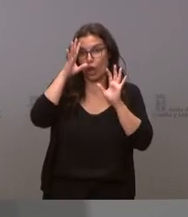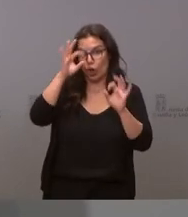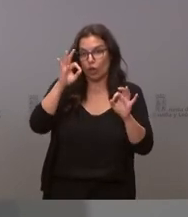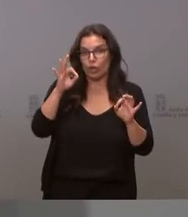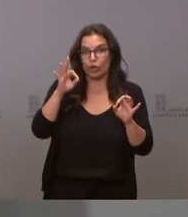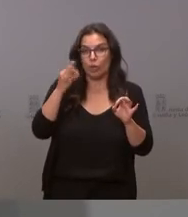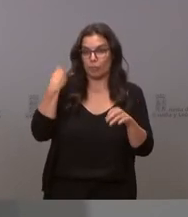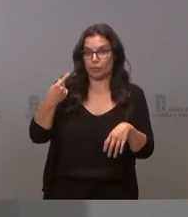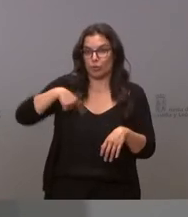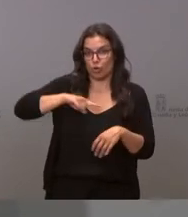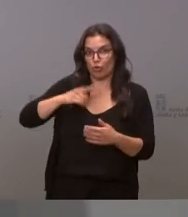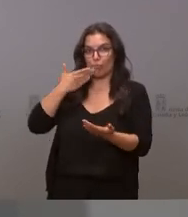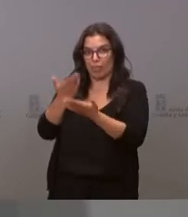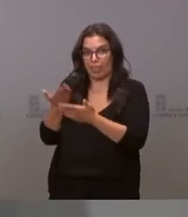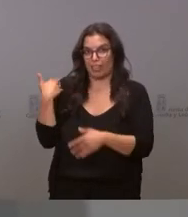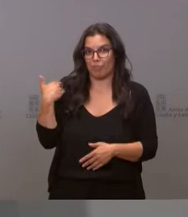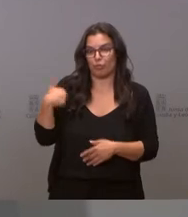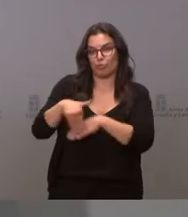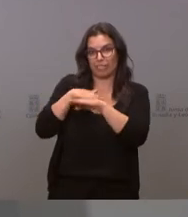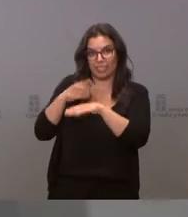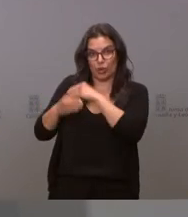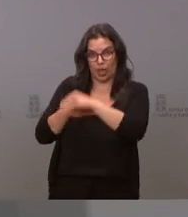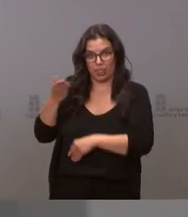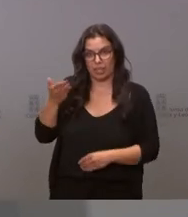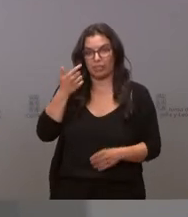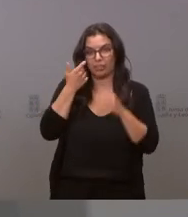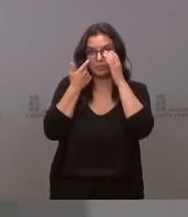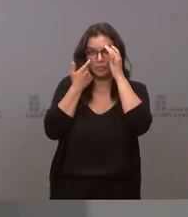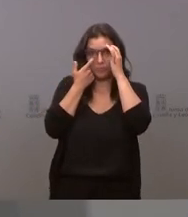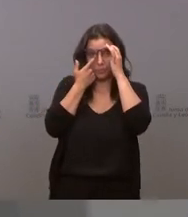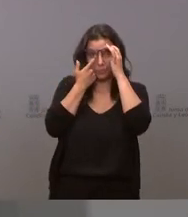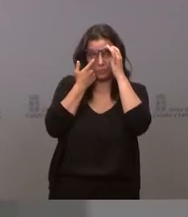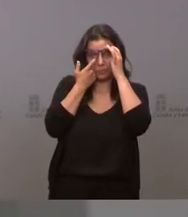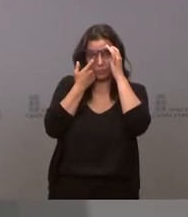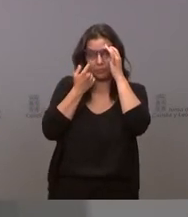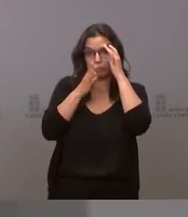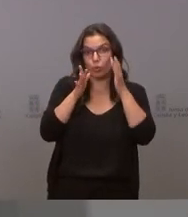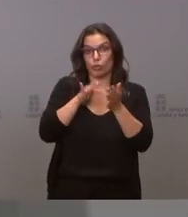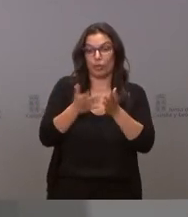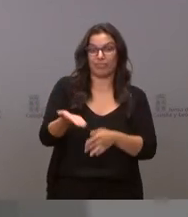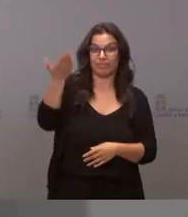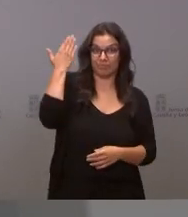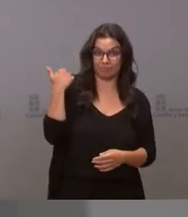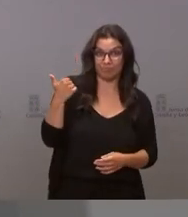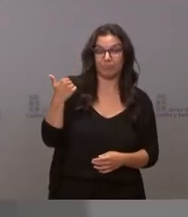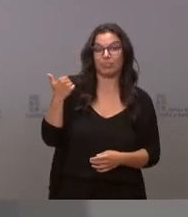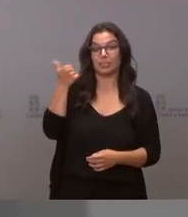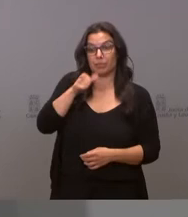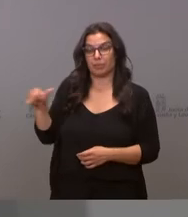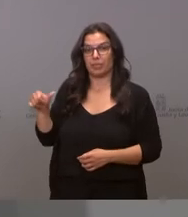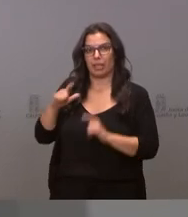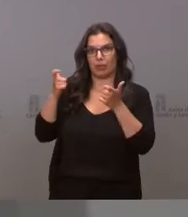le pedimos al ministerio después de los hechos del anterior interterritorial